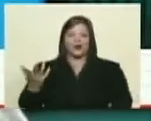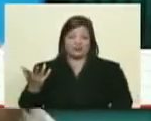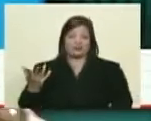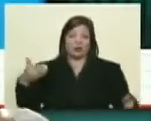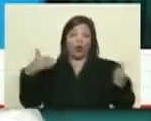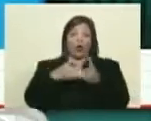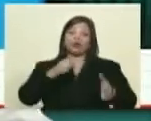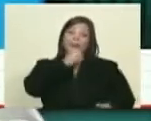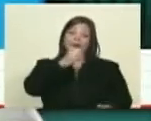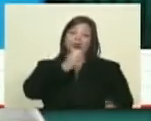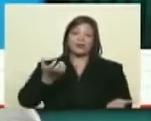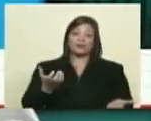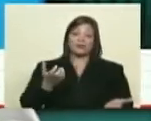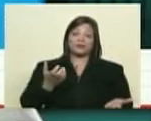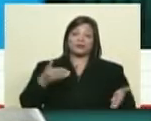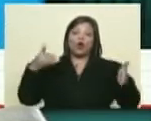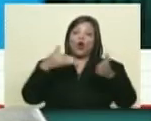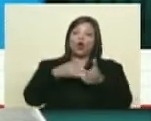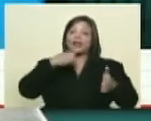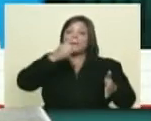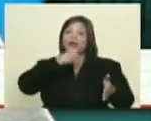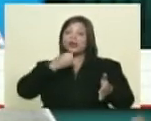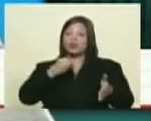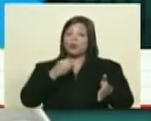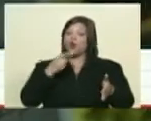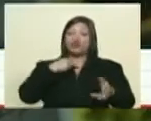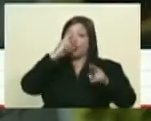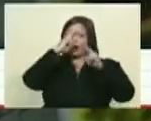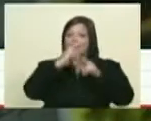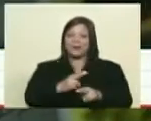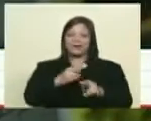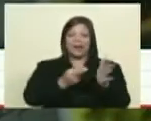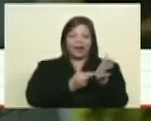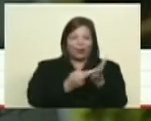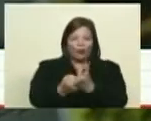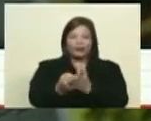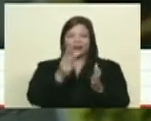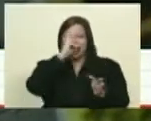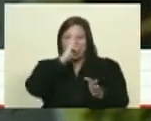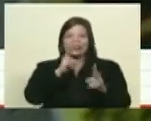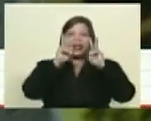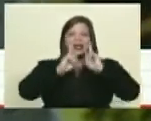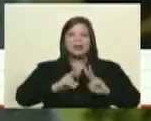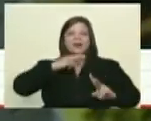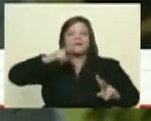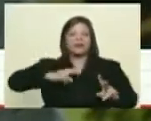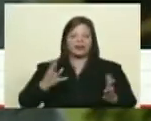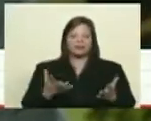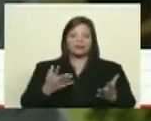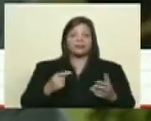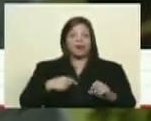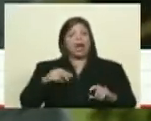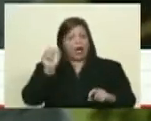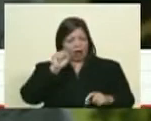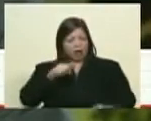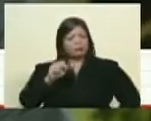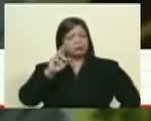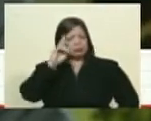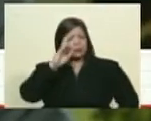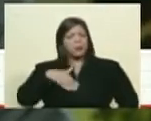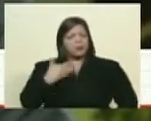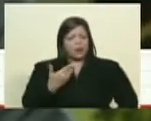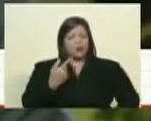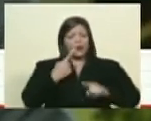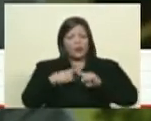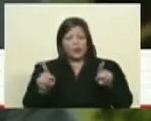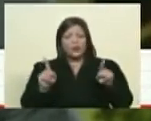contra del periodismo de ahí la palabra antiperiodistas ahora fíjate esa es una definición que también pudiera ser utilizada al contrario